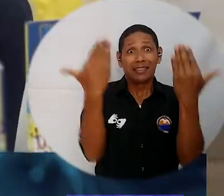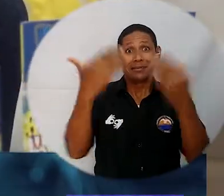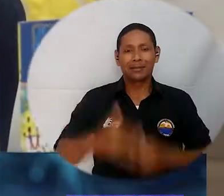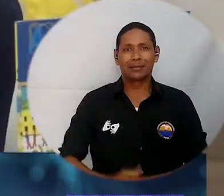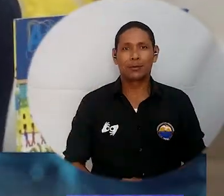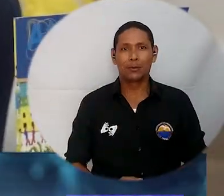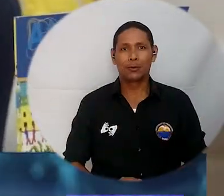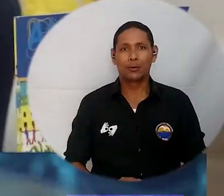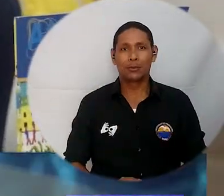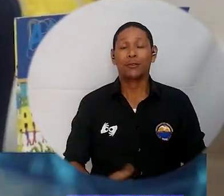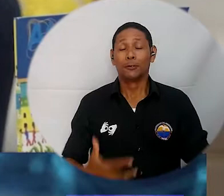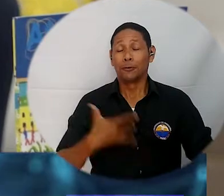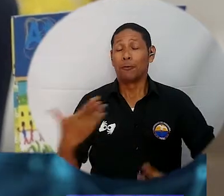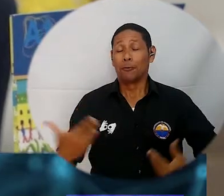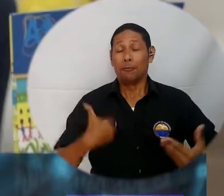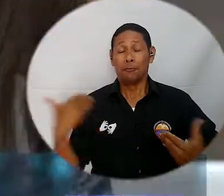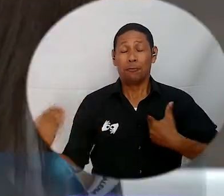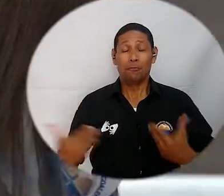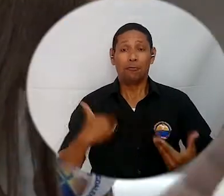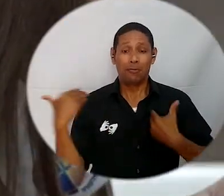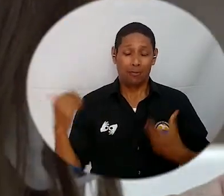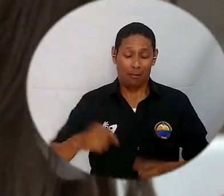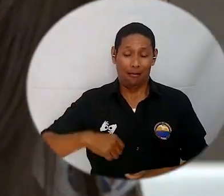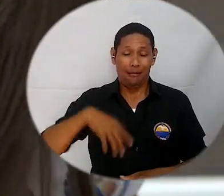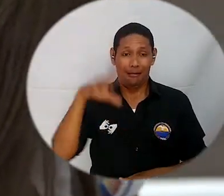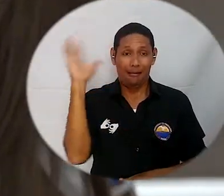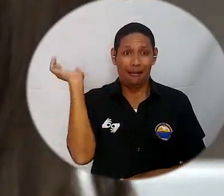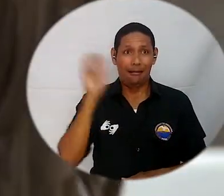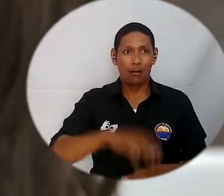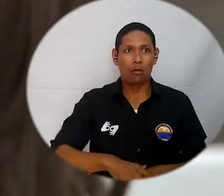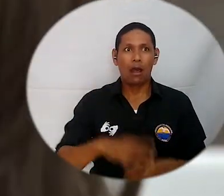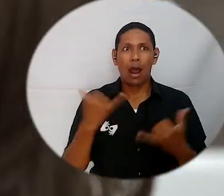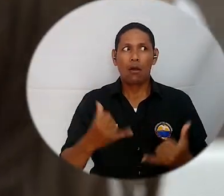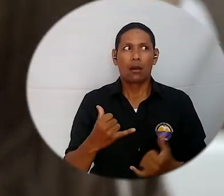unirse, a seguir esta colección, a postular manuscritos.